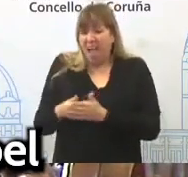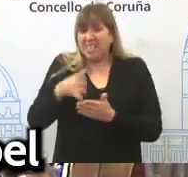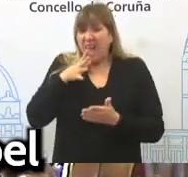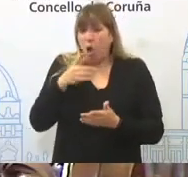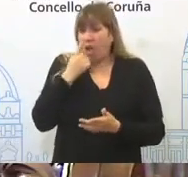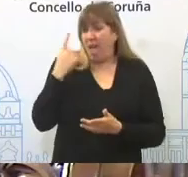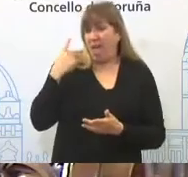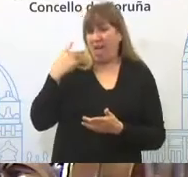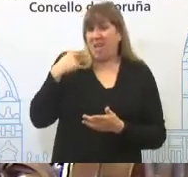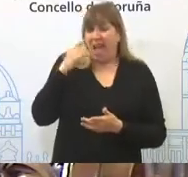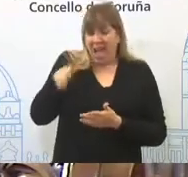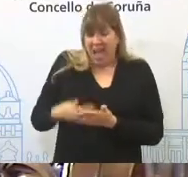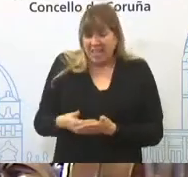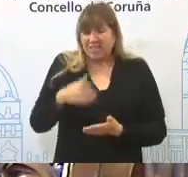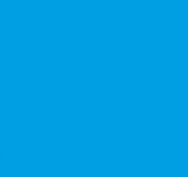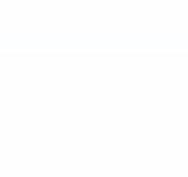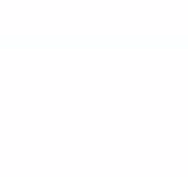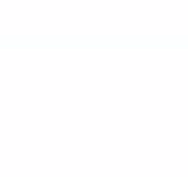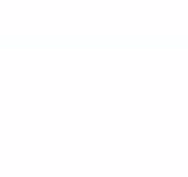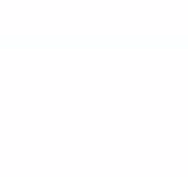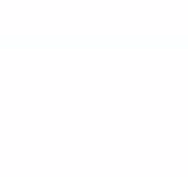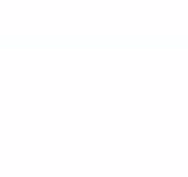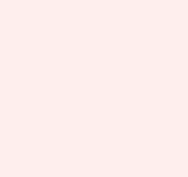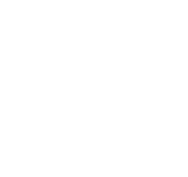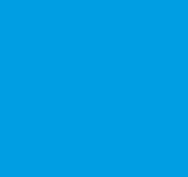compromisos adquiridos hai un ano en materia de vivenda.